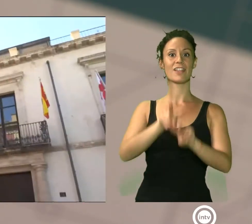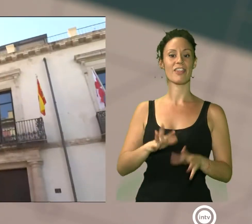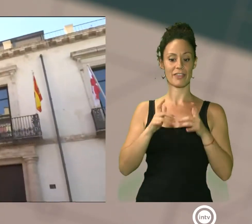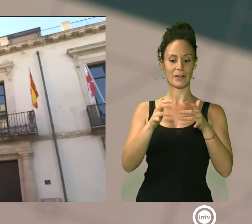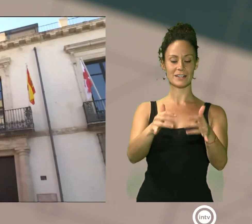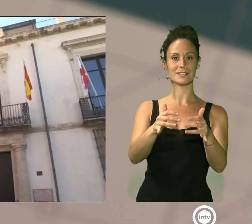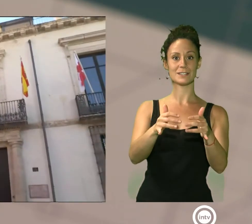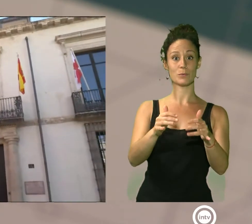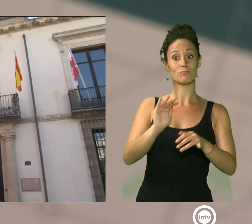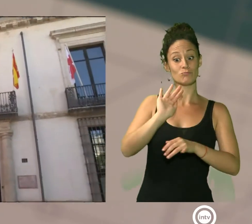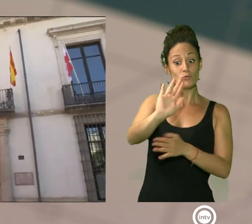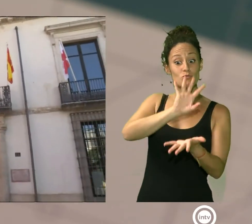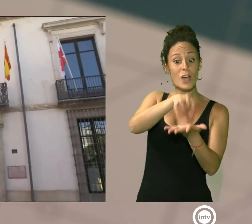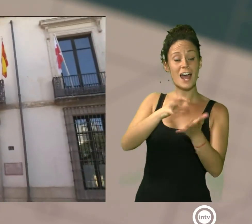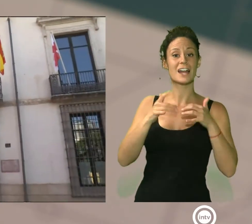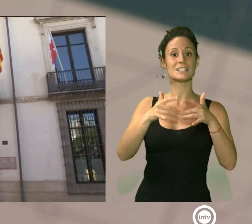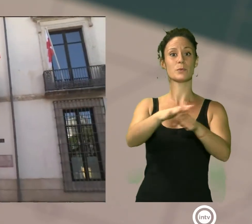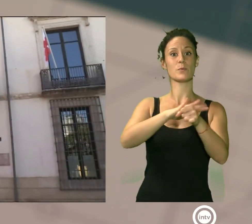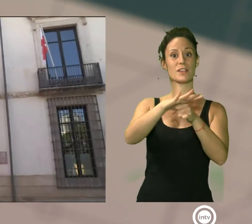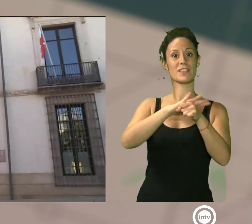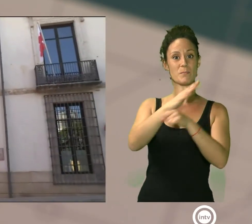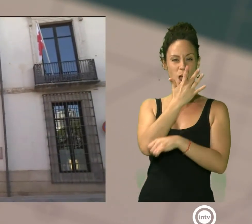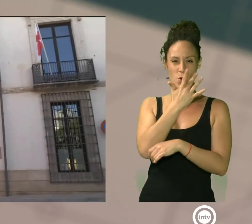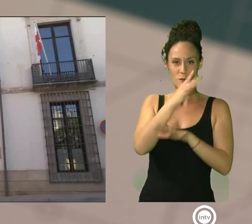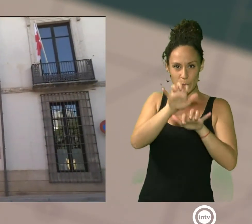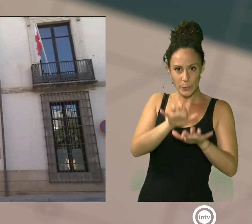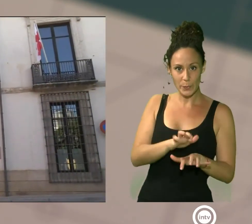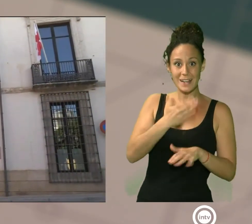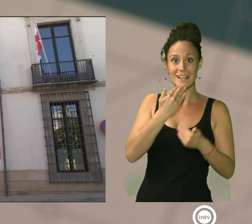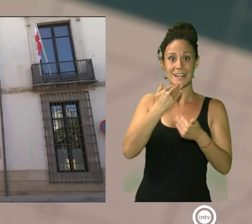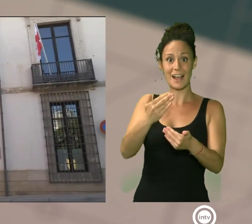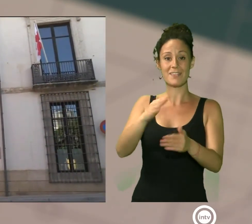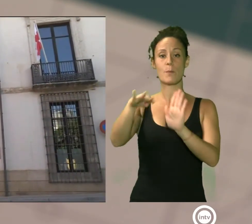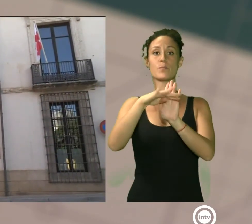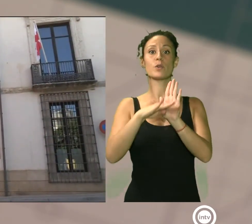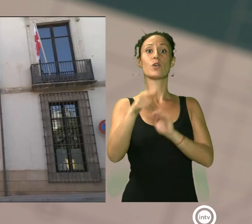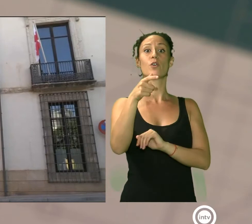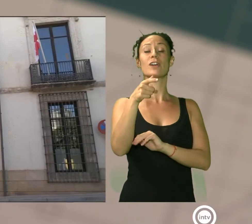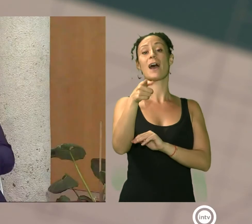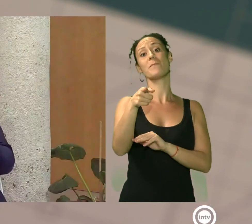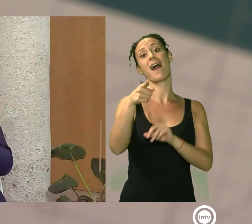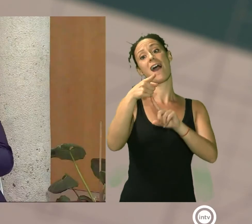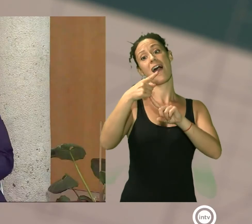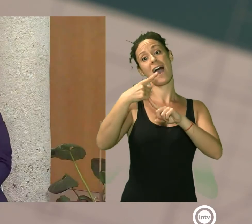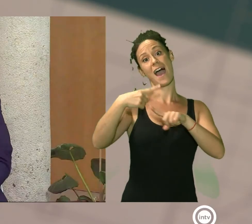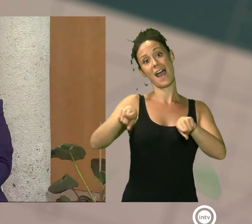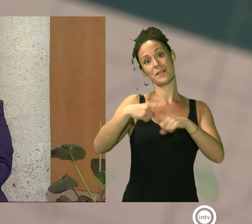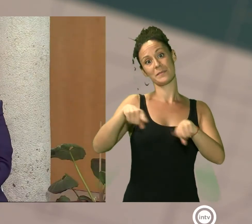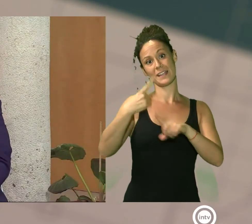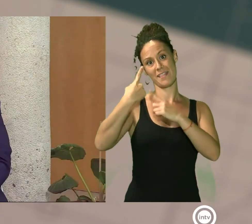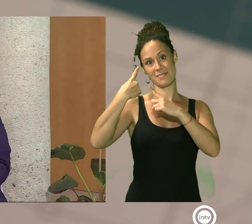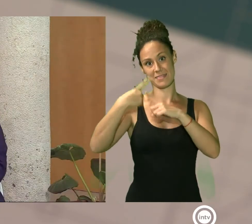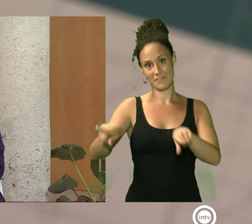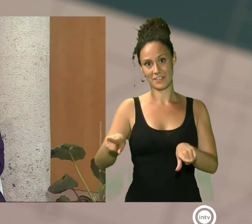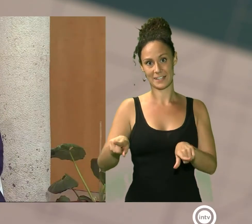archivo municipal a del Alcocer, gracias al programa especial que ha emitido Interalmería Televisión desde el propio centro documental, una nueva emisión del